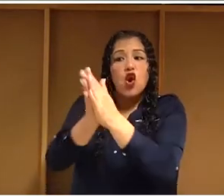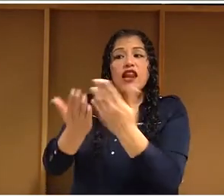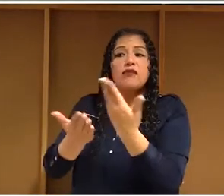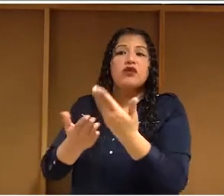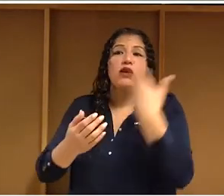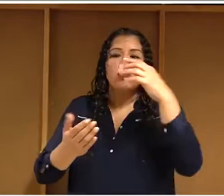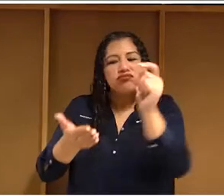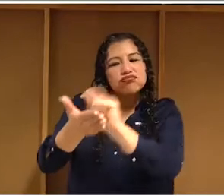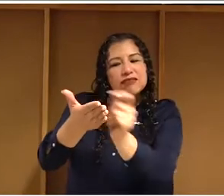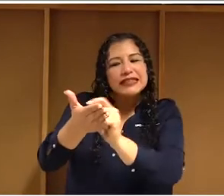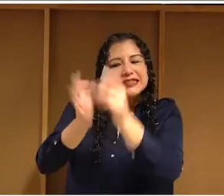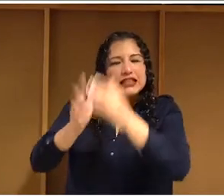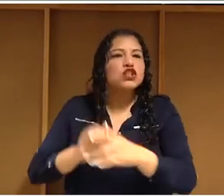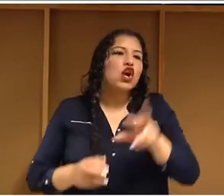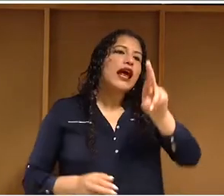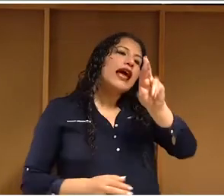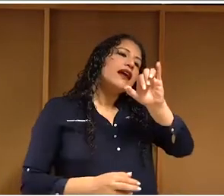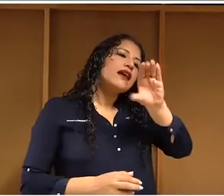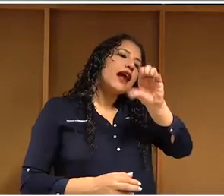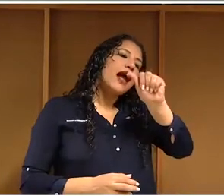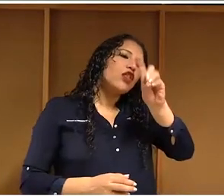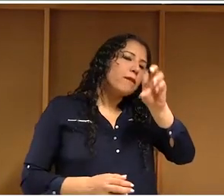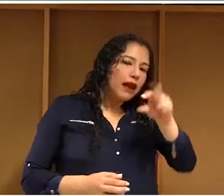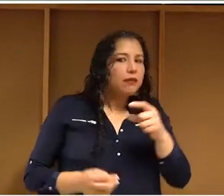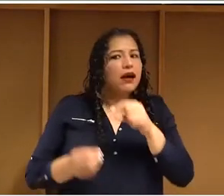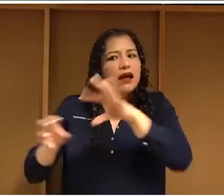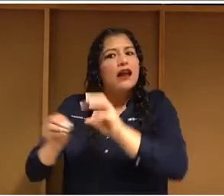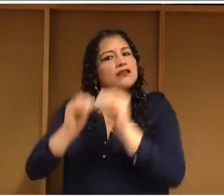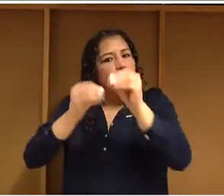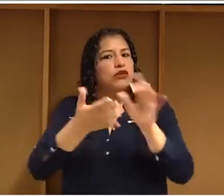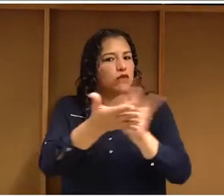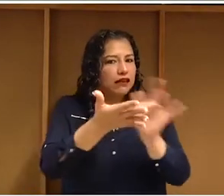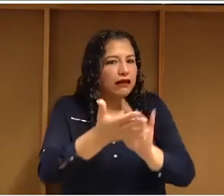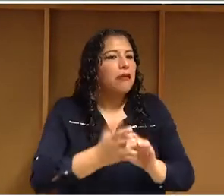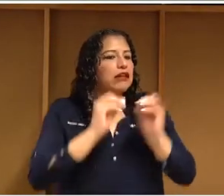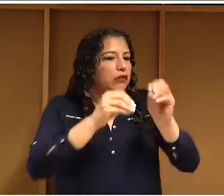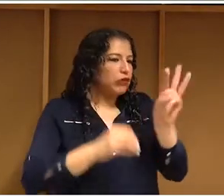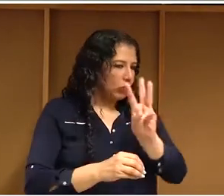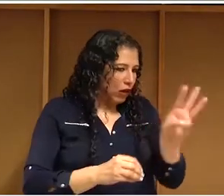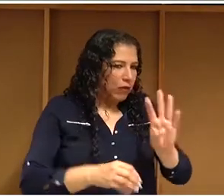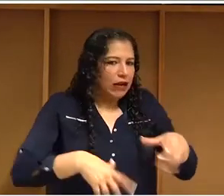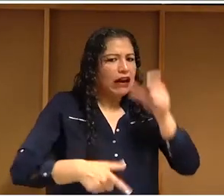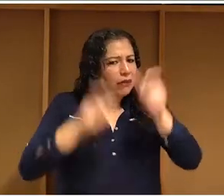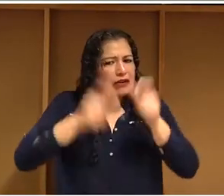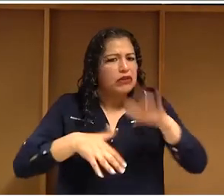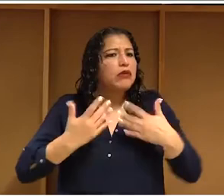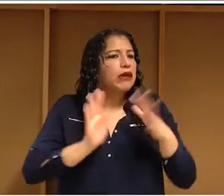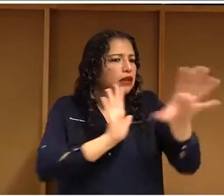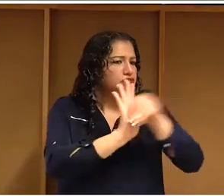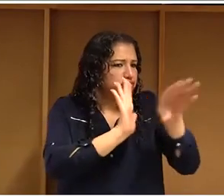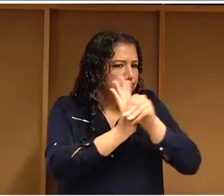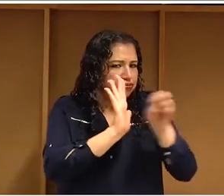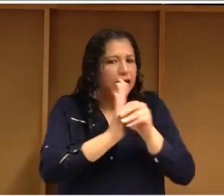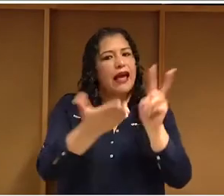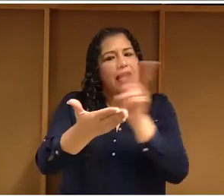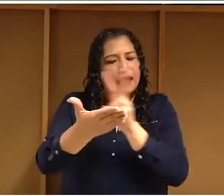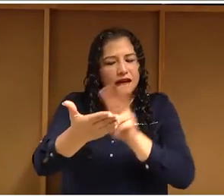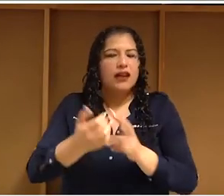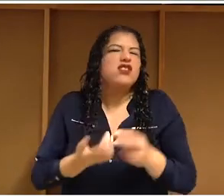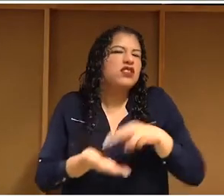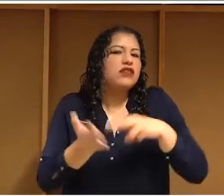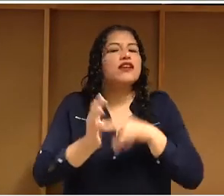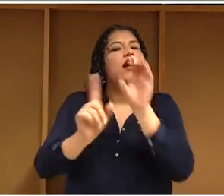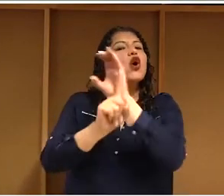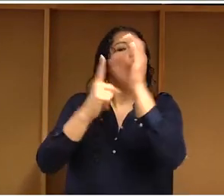cualquiera las puede bajar y disfrutar del dominio público tiene un doble valor. Número uno es cultura